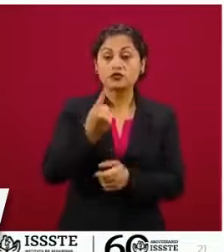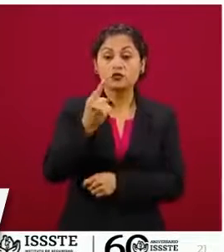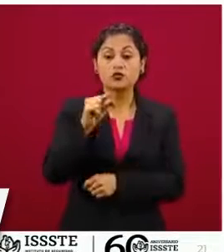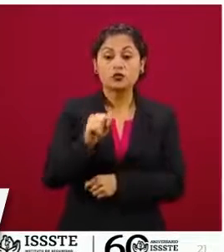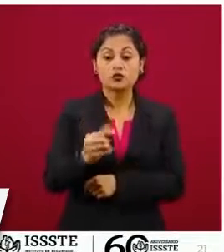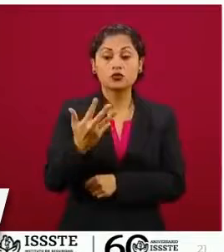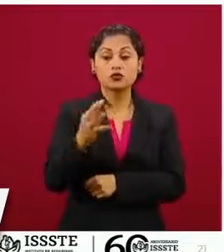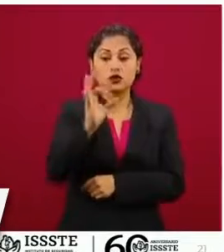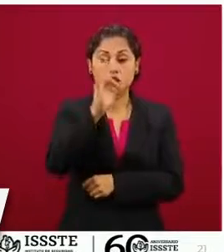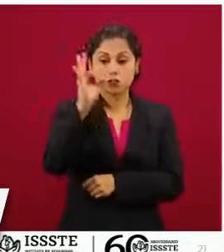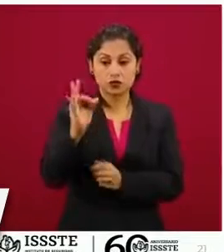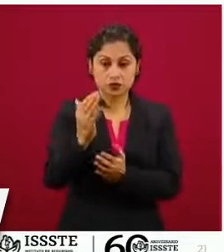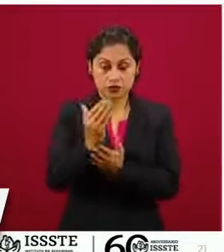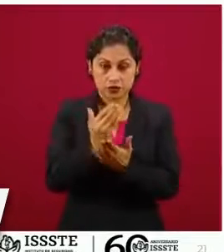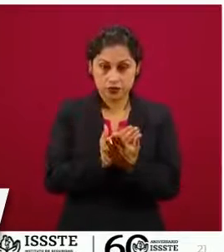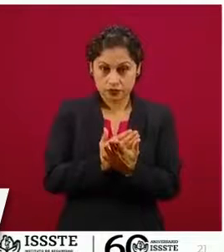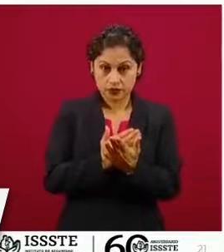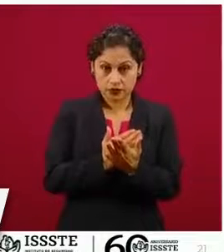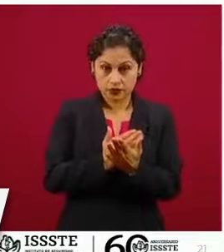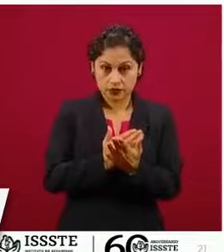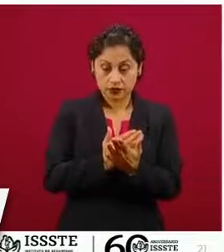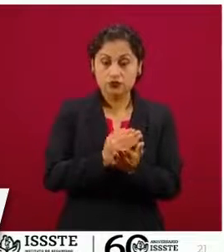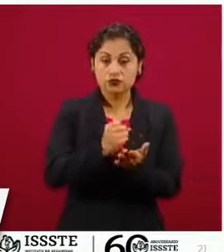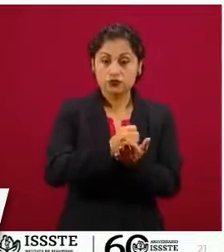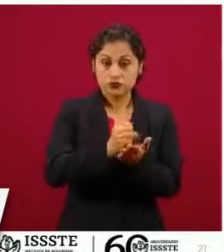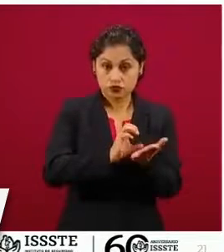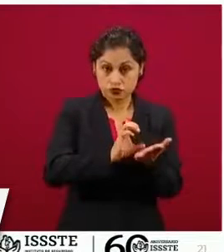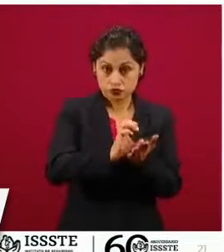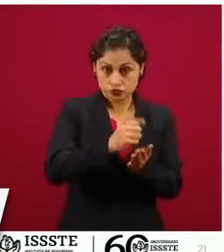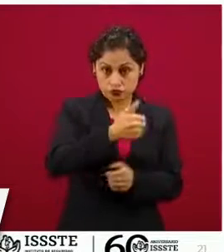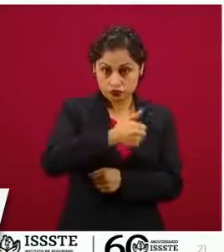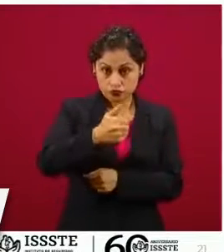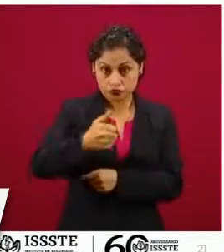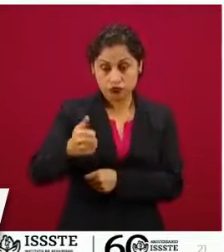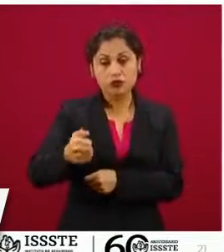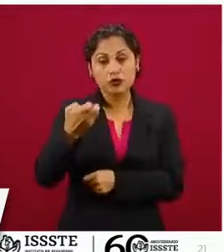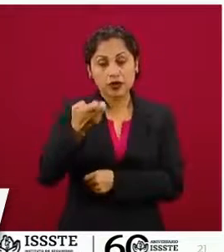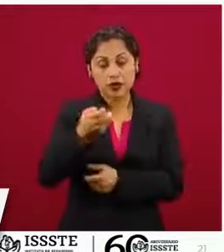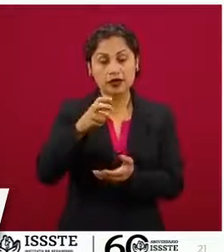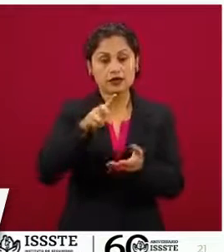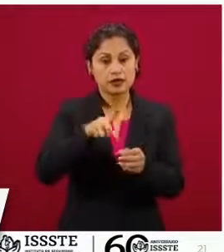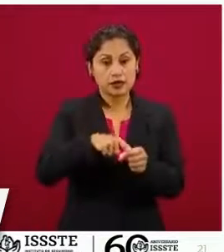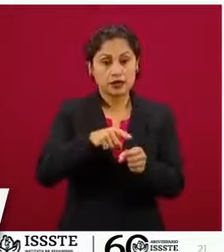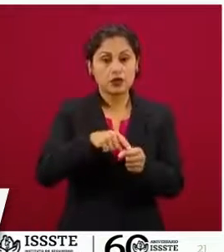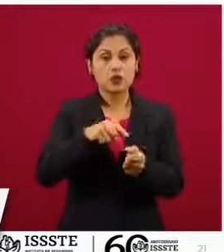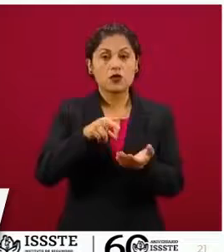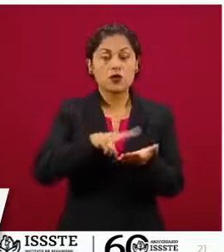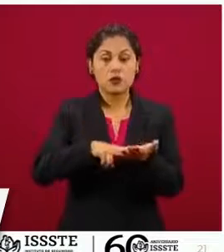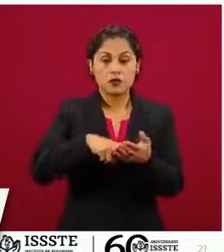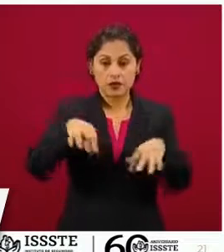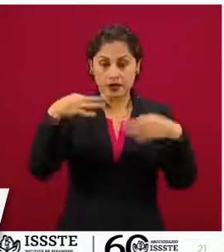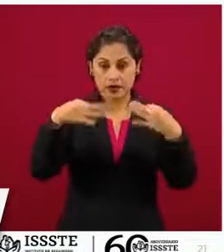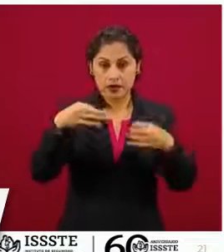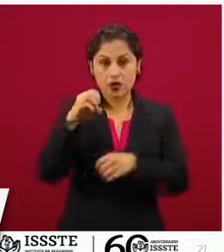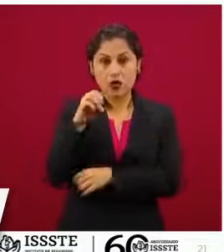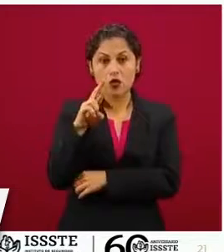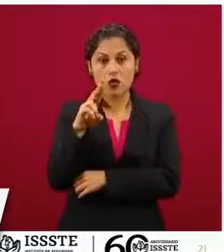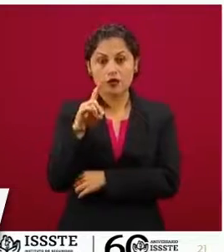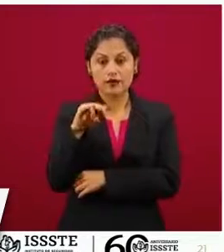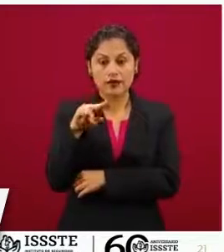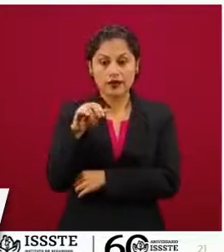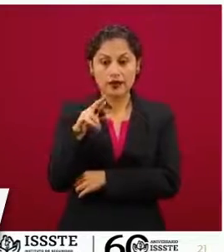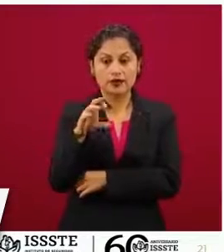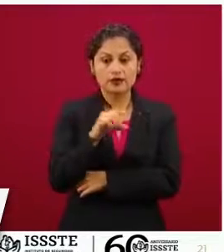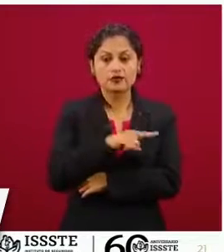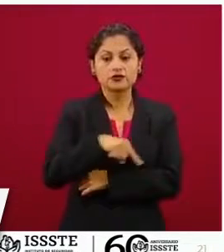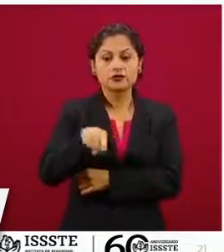interés en cada uno de estos créditos. En los ordinarios conocidos como verdes se pasó de 9 a 7.5 por ciento,